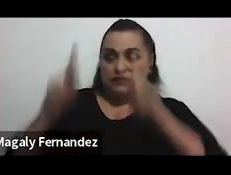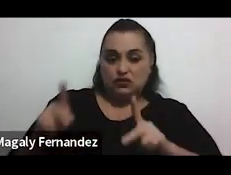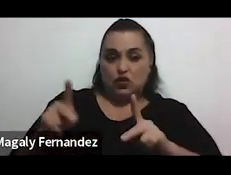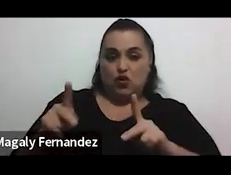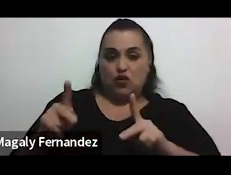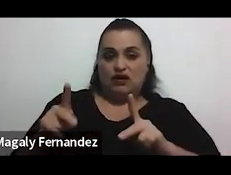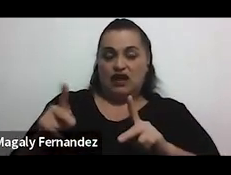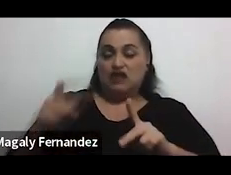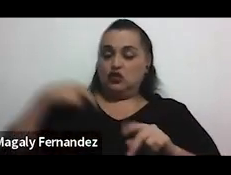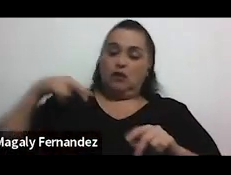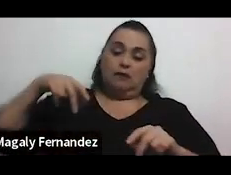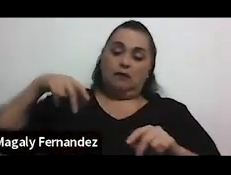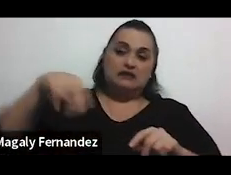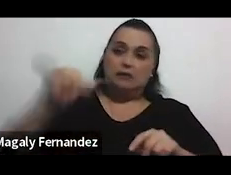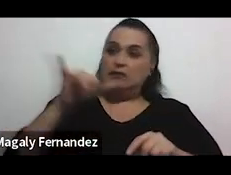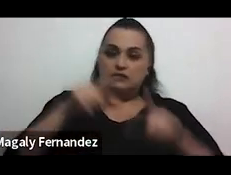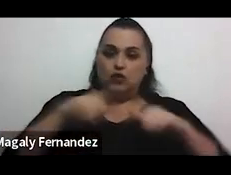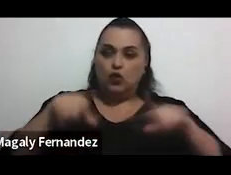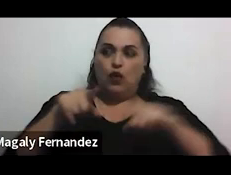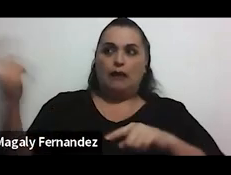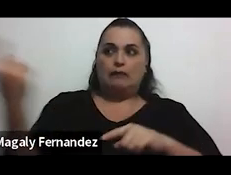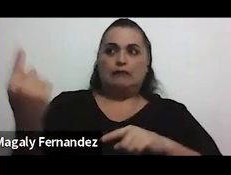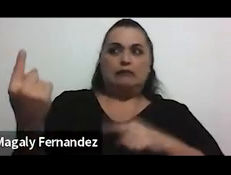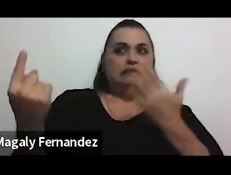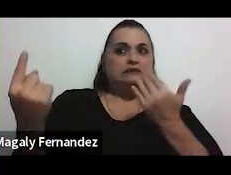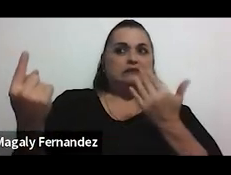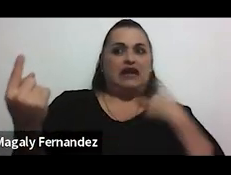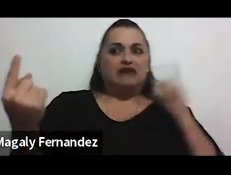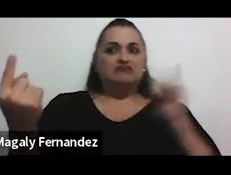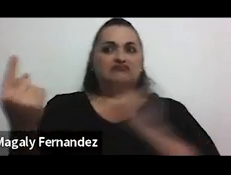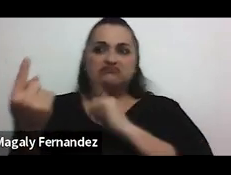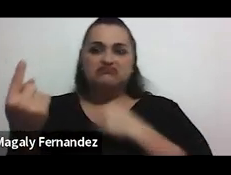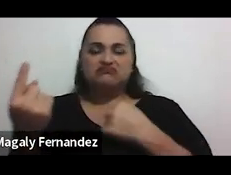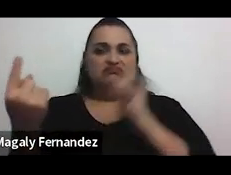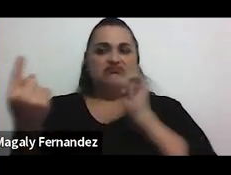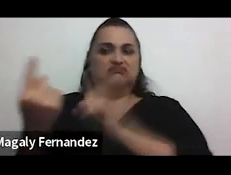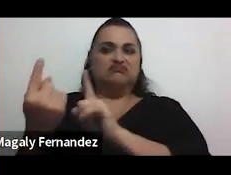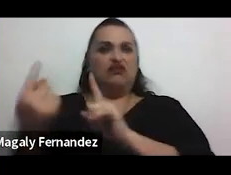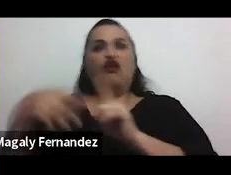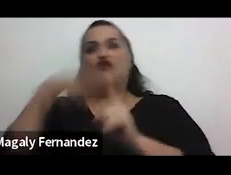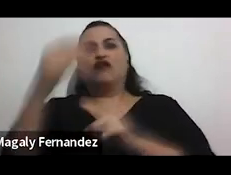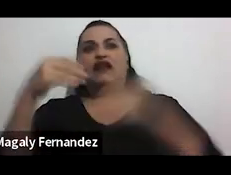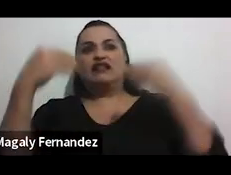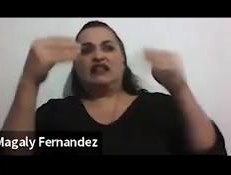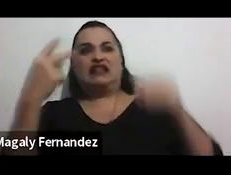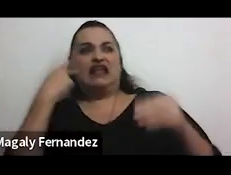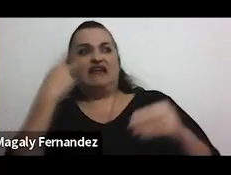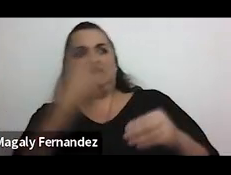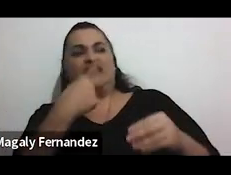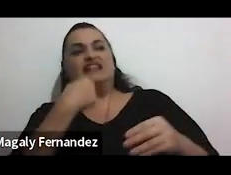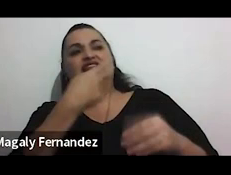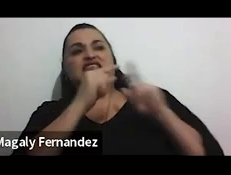yo siempre paso por un mismo lugar, está esperándome ahí afuera de esta tienda para verme y para decirme algo.